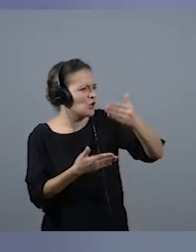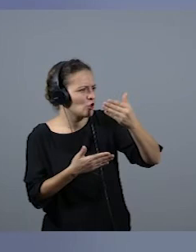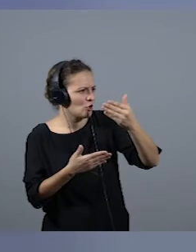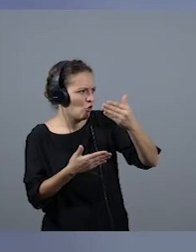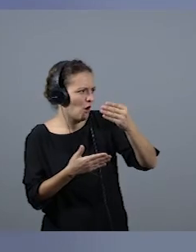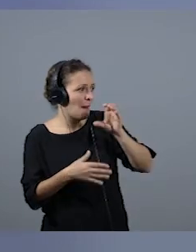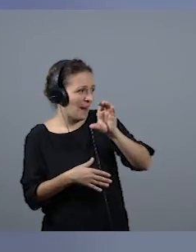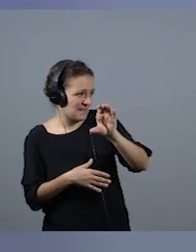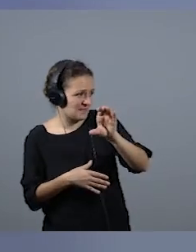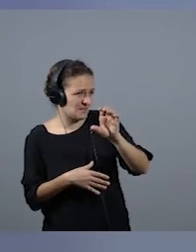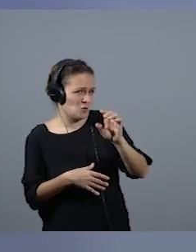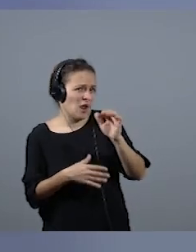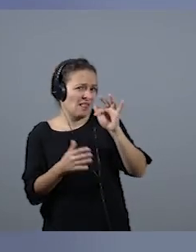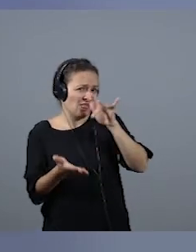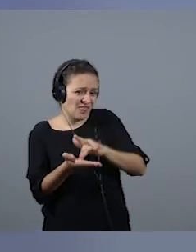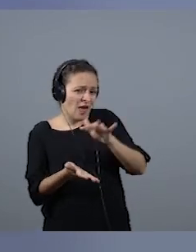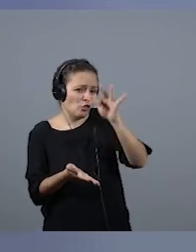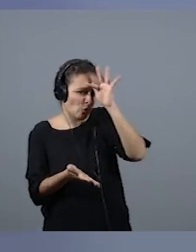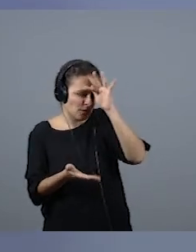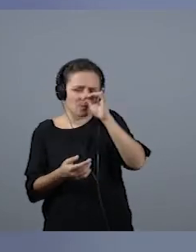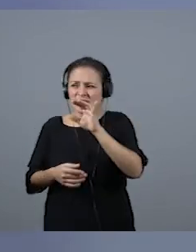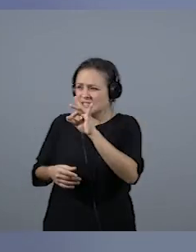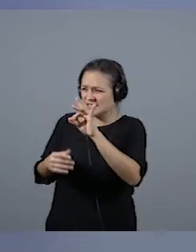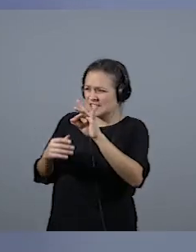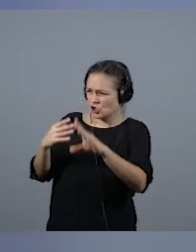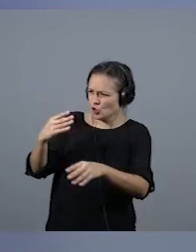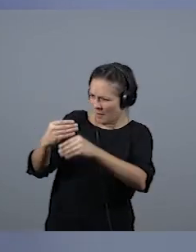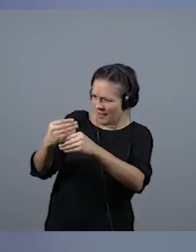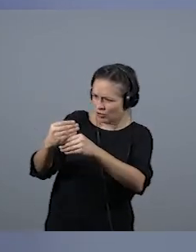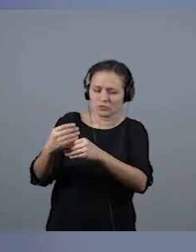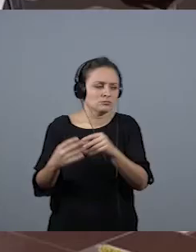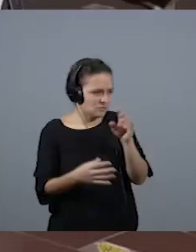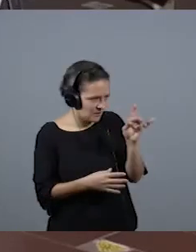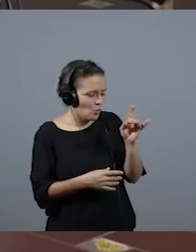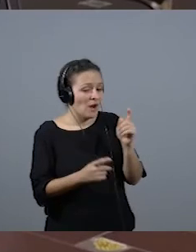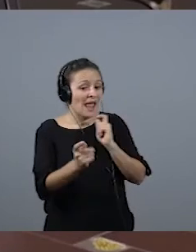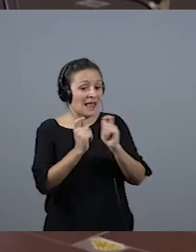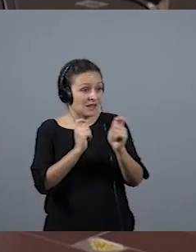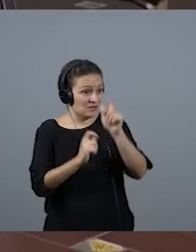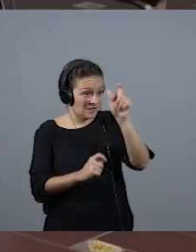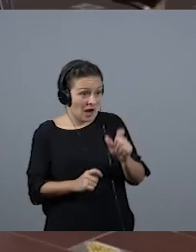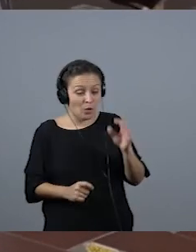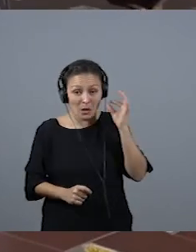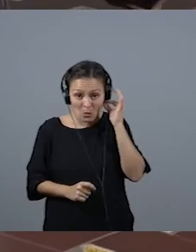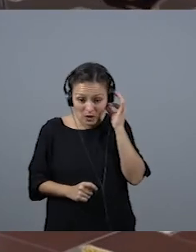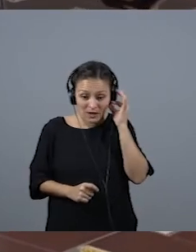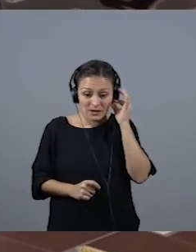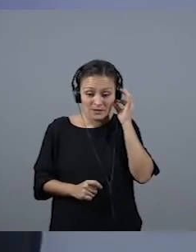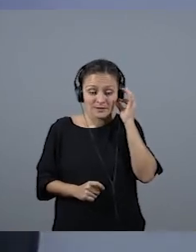el domingo, en el... Sí, documento. Exacto. Sacaron una entrevista a una chica que había